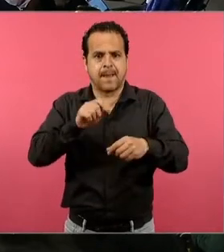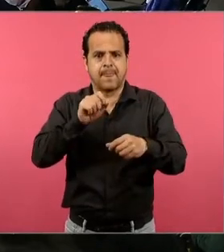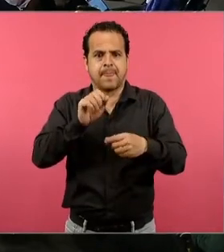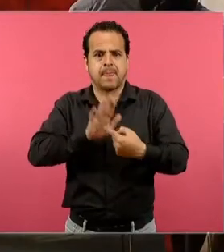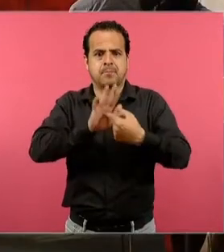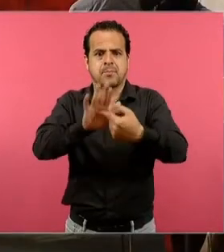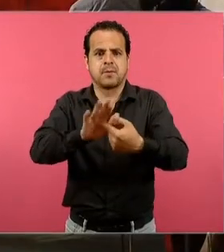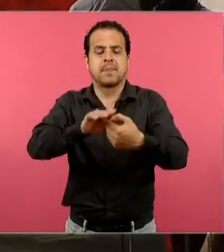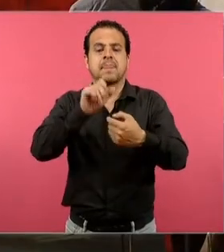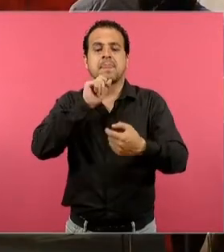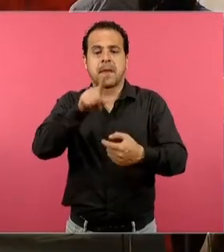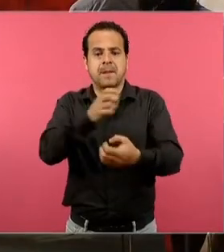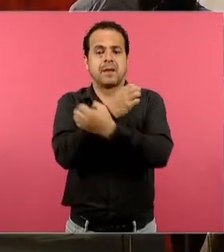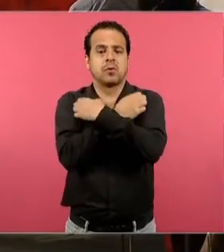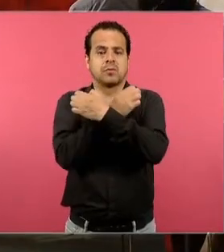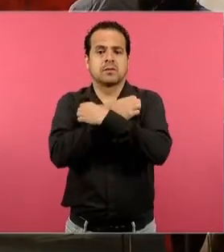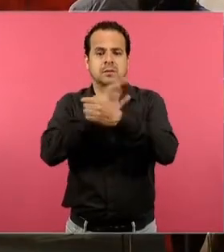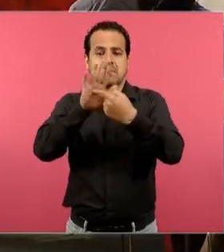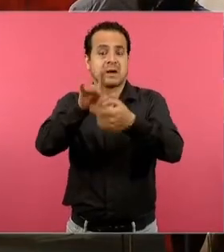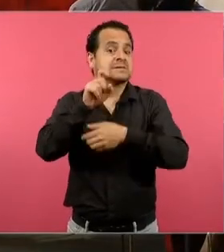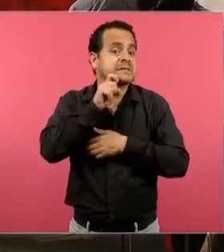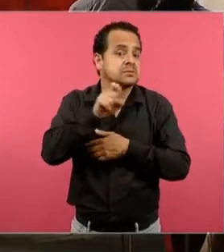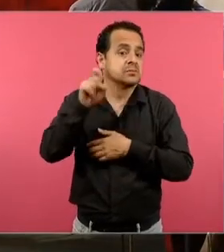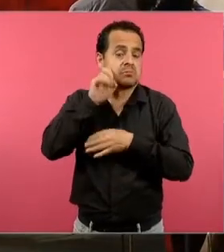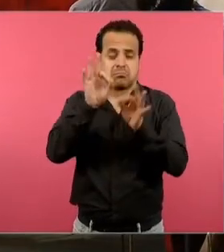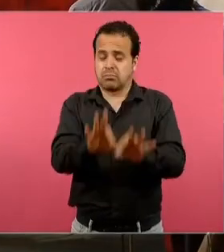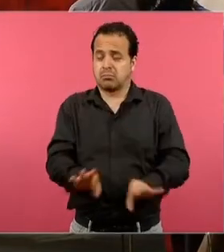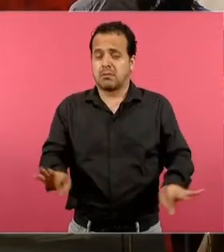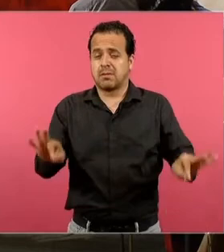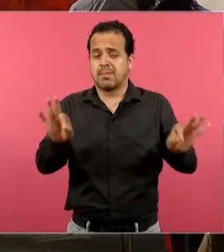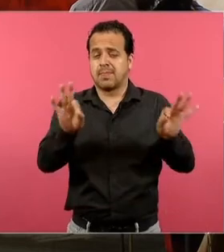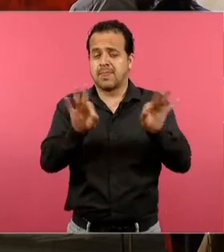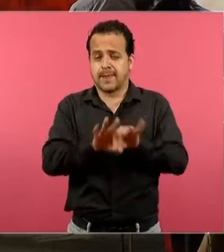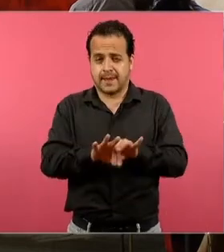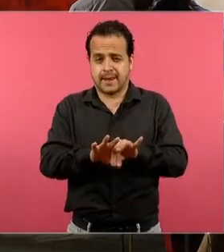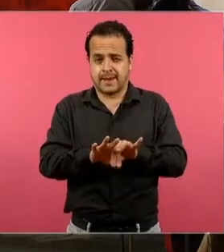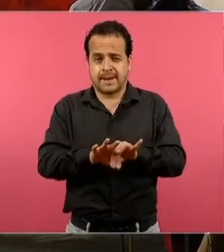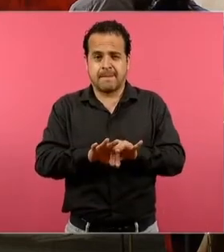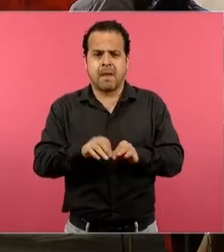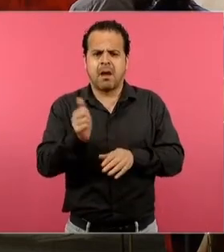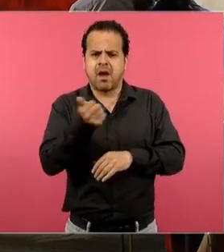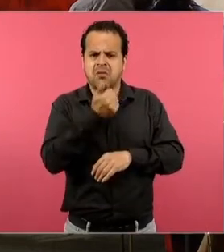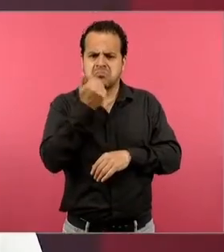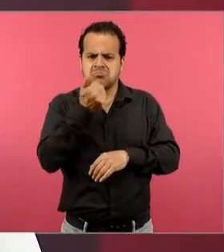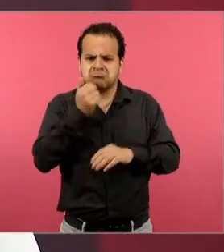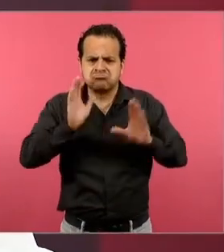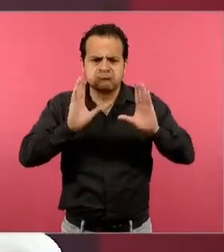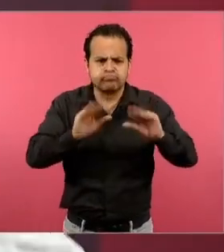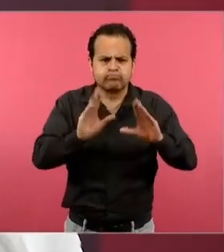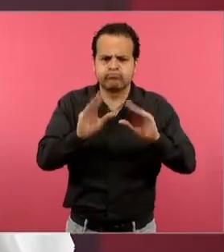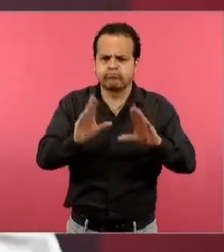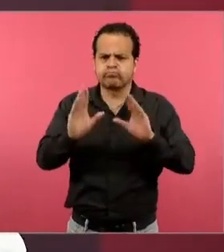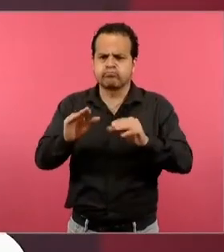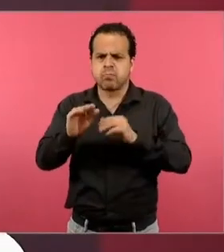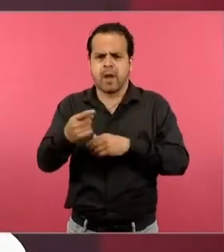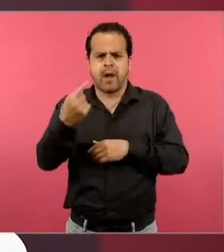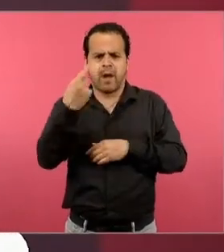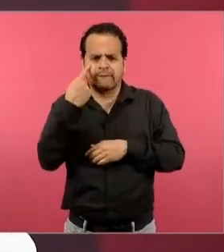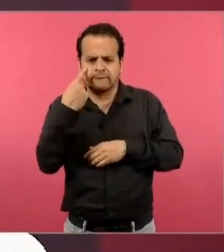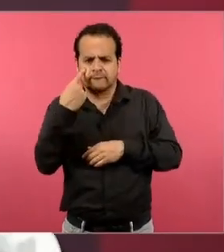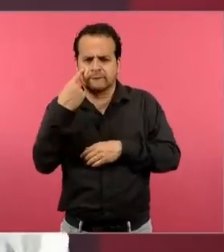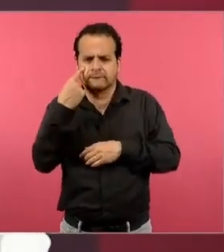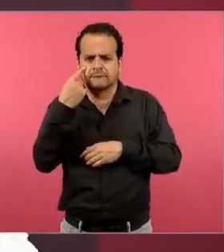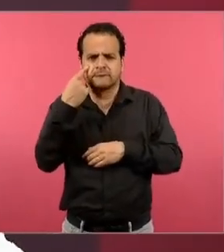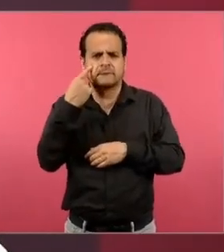es preferible que la maestra, el maestro le informe a una alumna, a un alumno cuál es la realidad